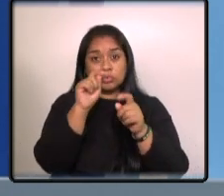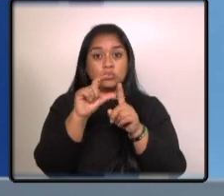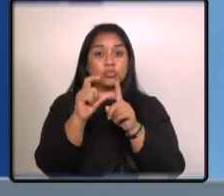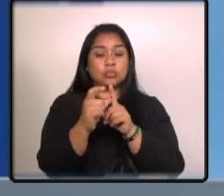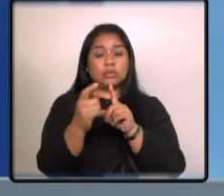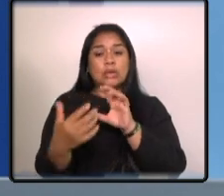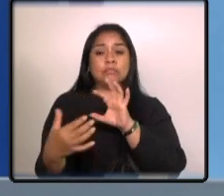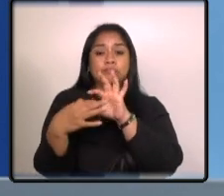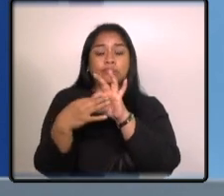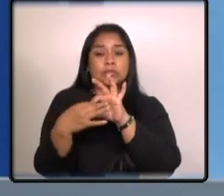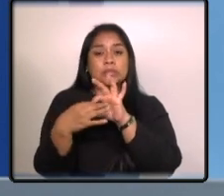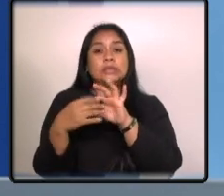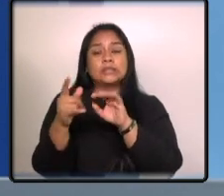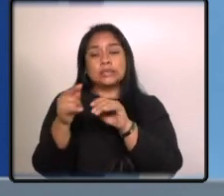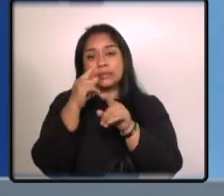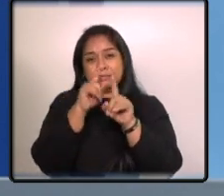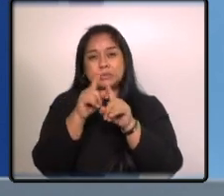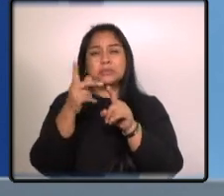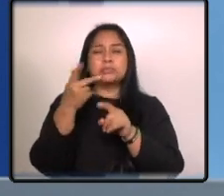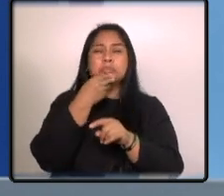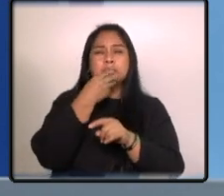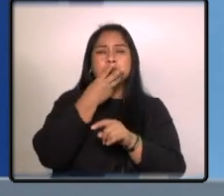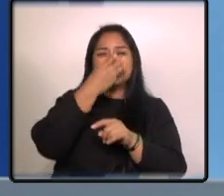conocimientos y medicina ancestral